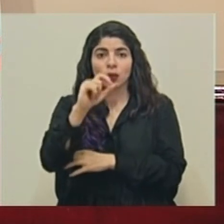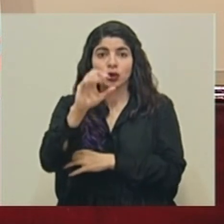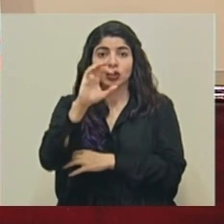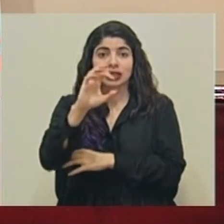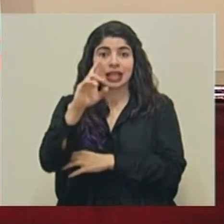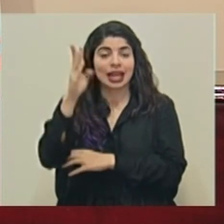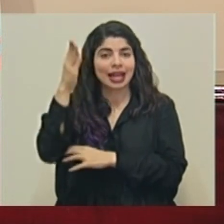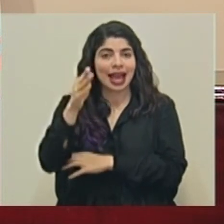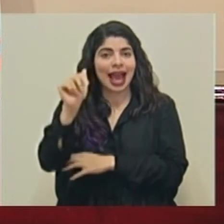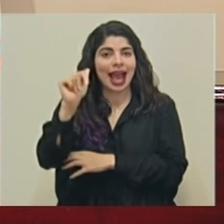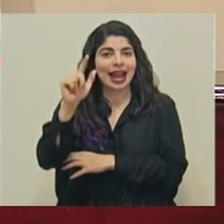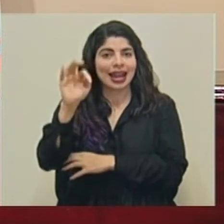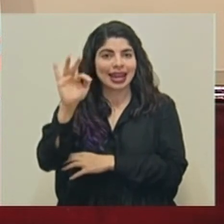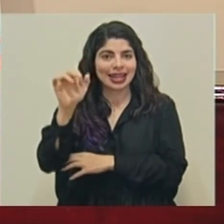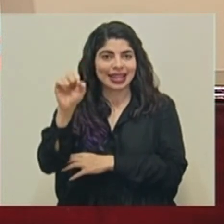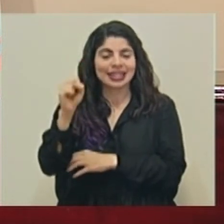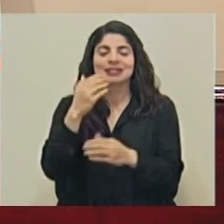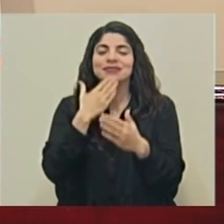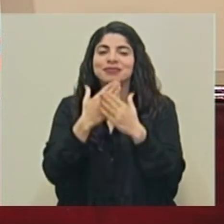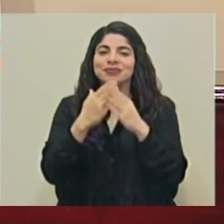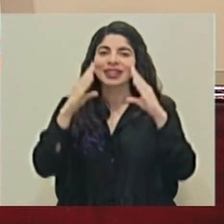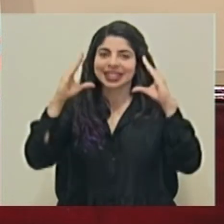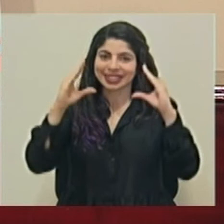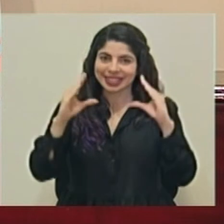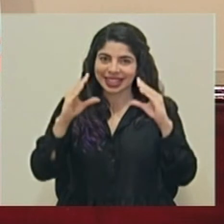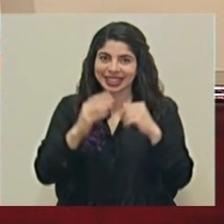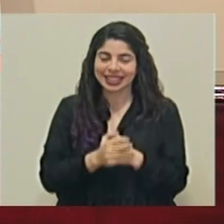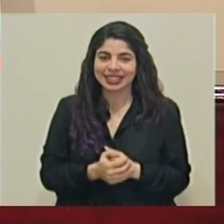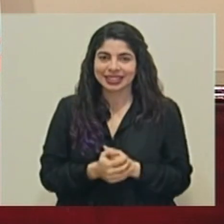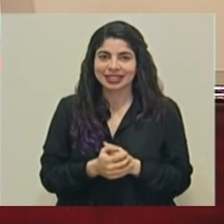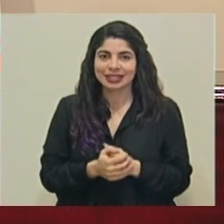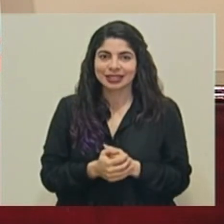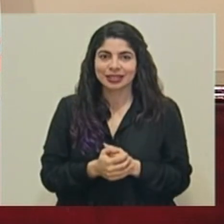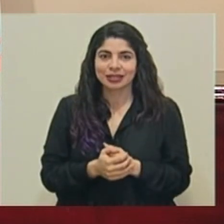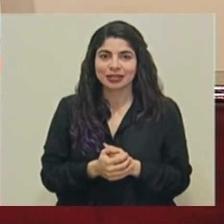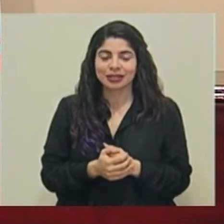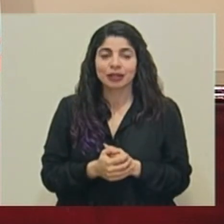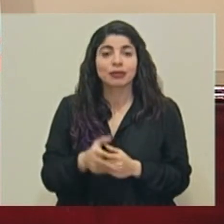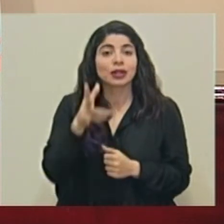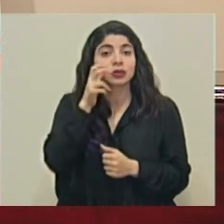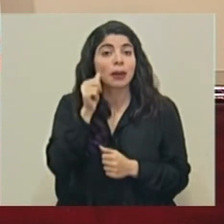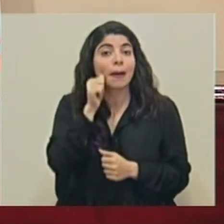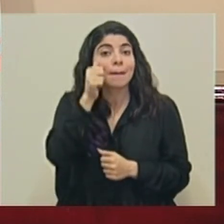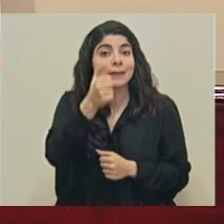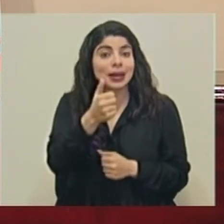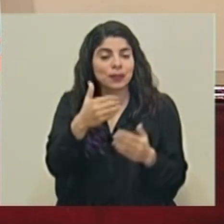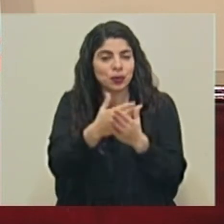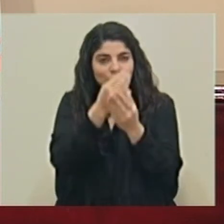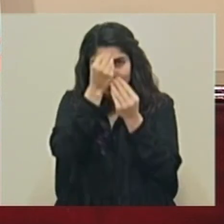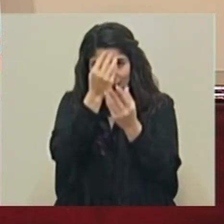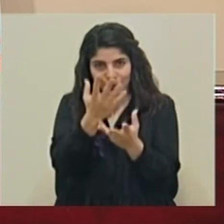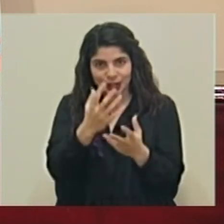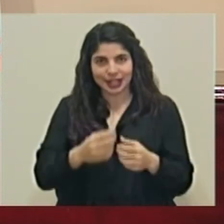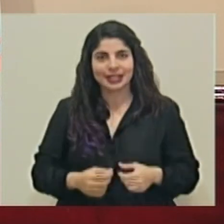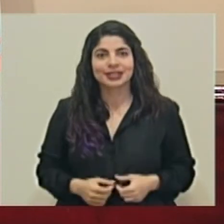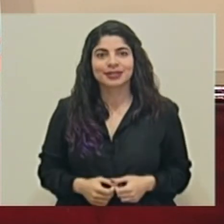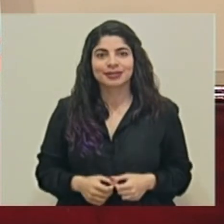inclinada alertas. Muy buenas tardes. Nos escuchamos mañana en un nuevo reporte.